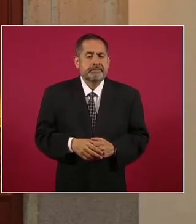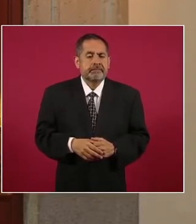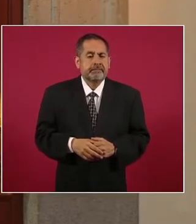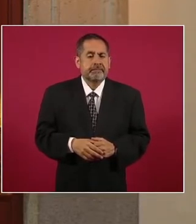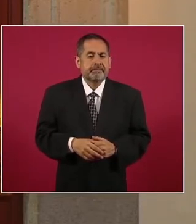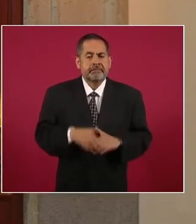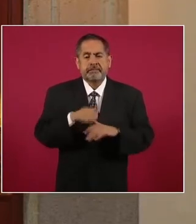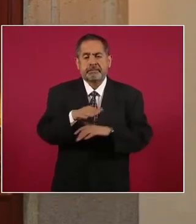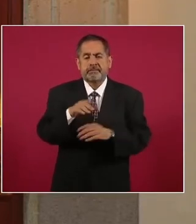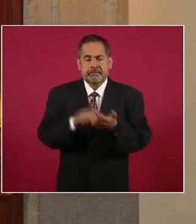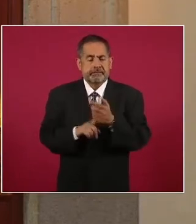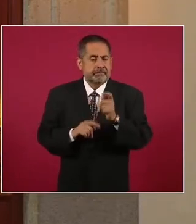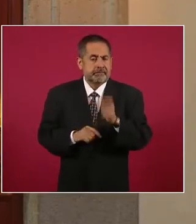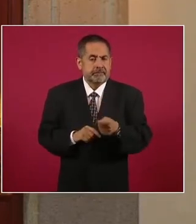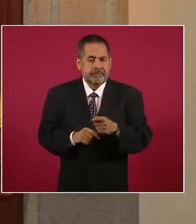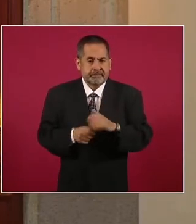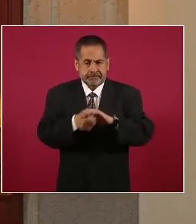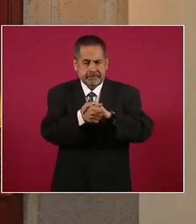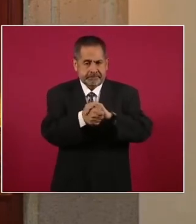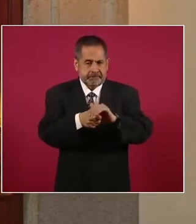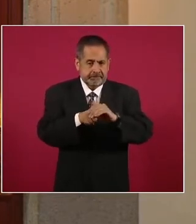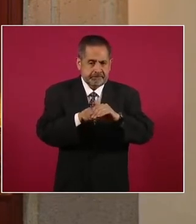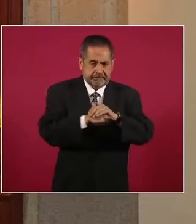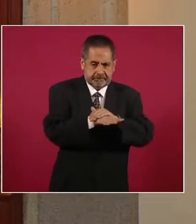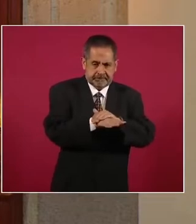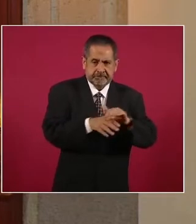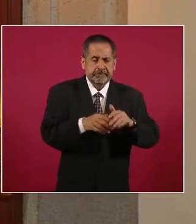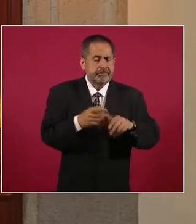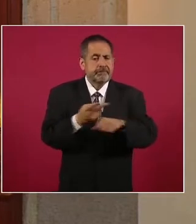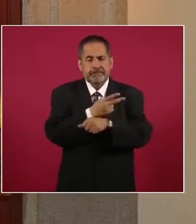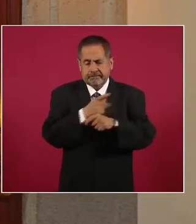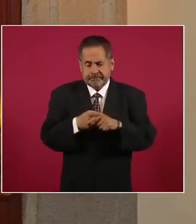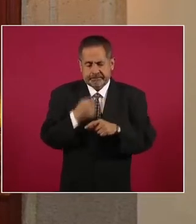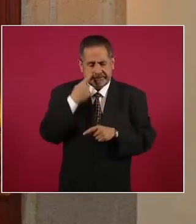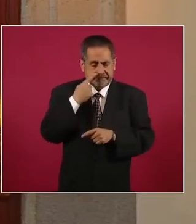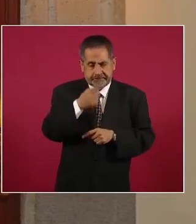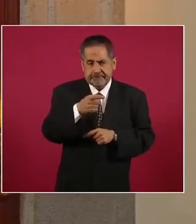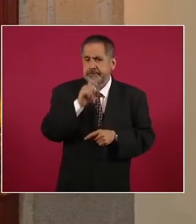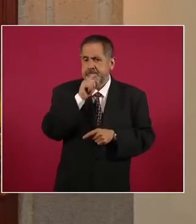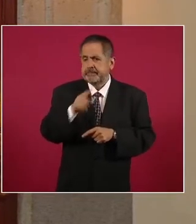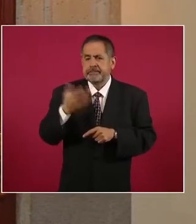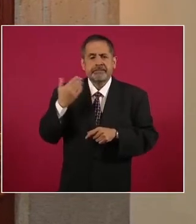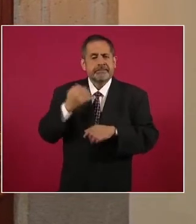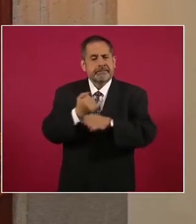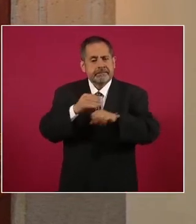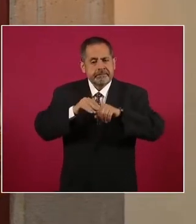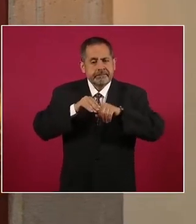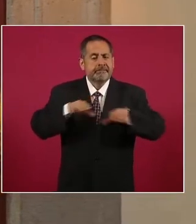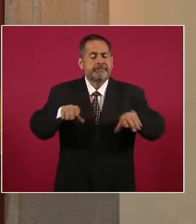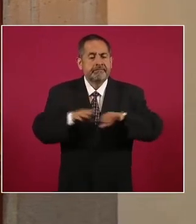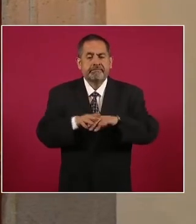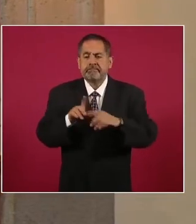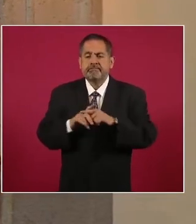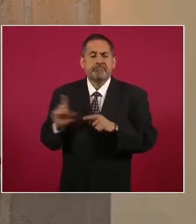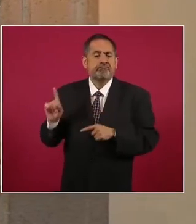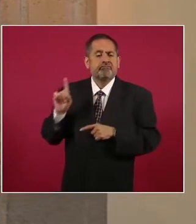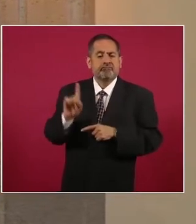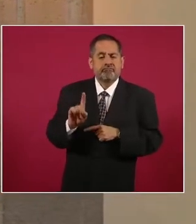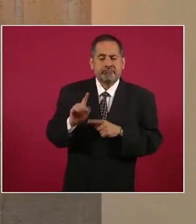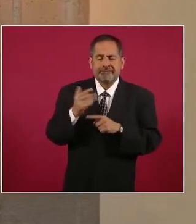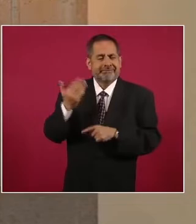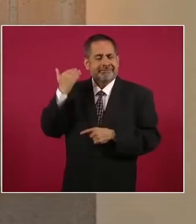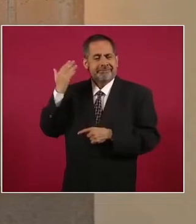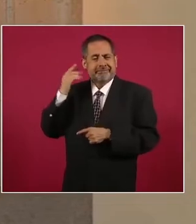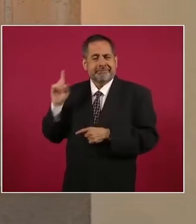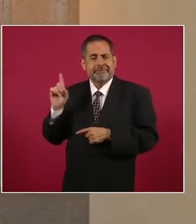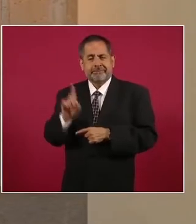relación al caso Ayotzinapa y con relación al informe que presentó en días pasados